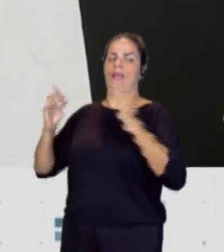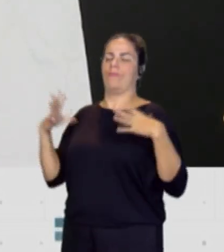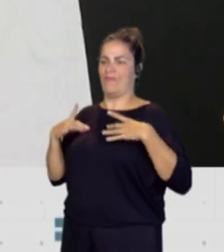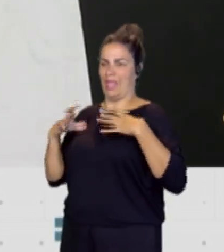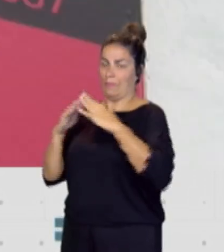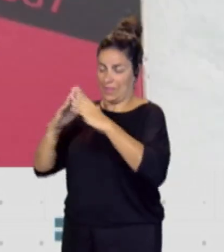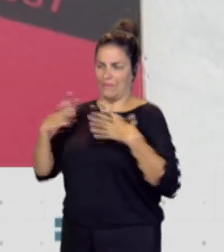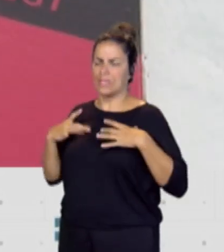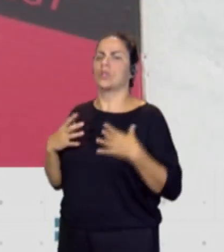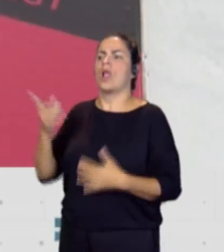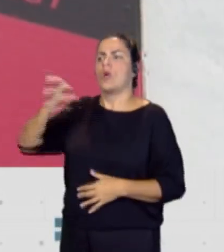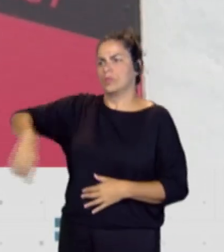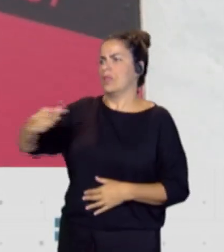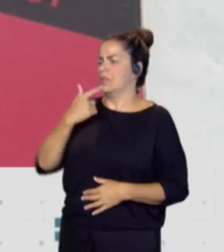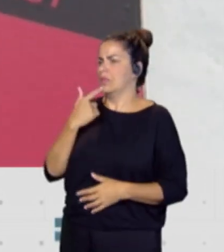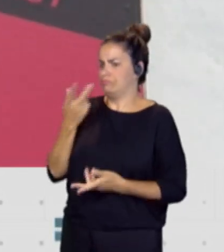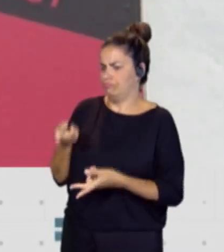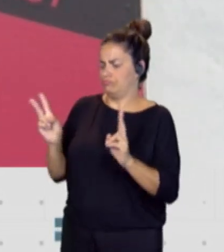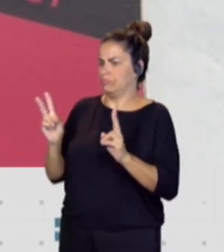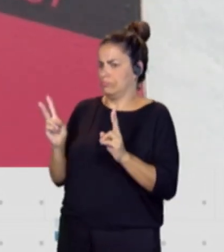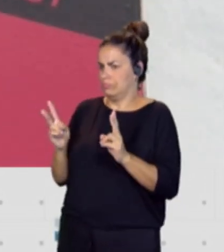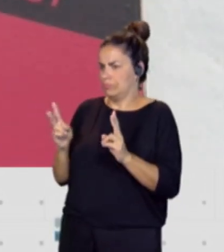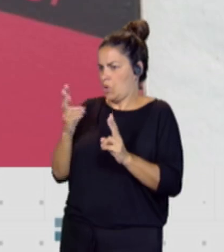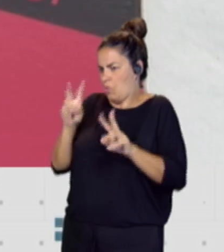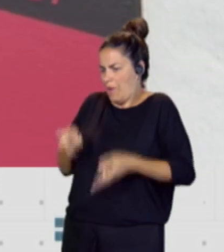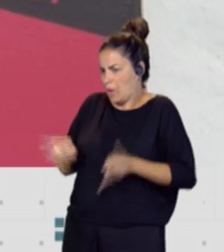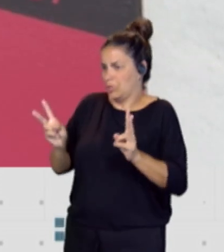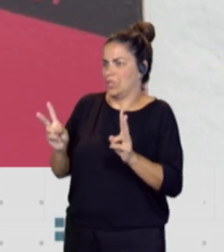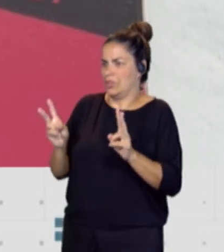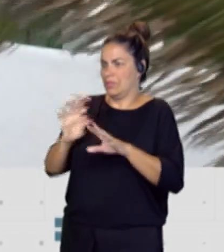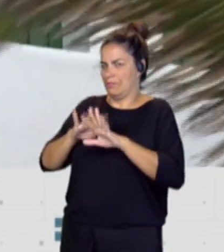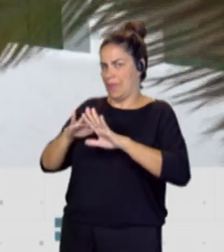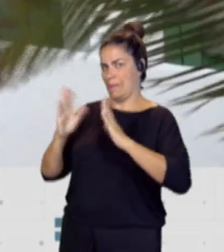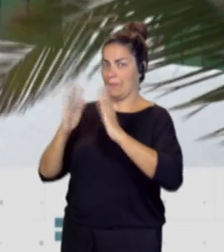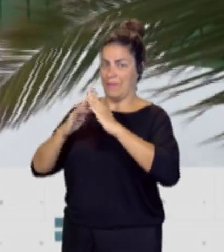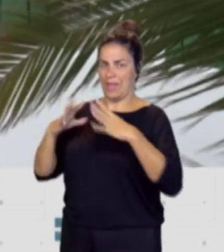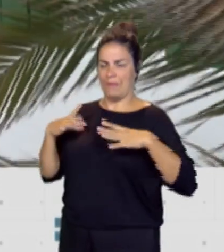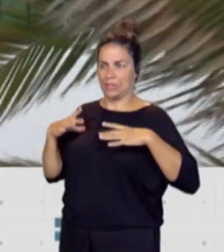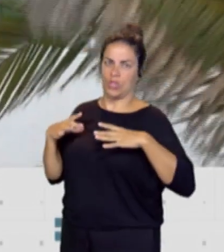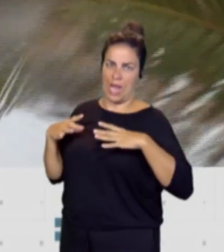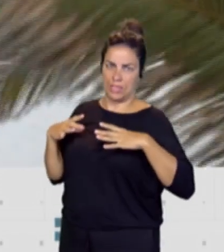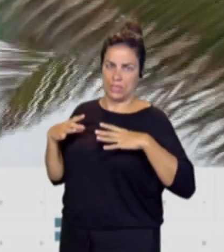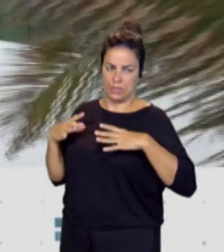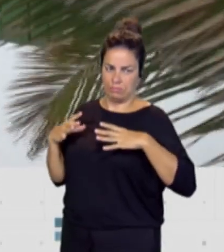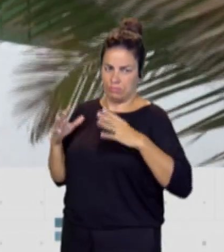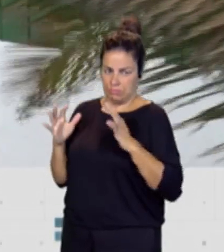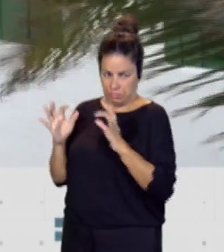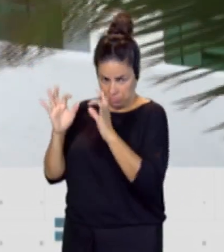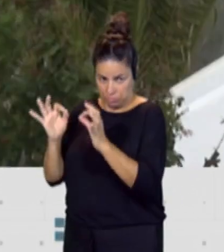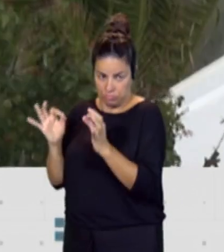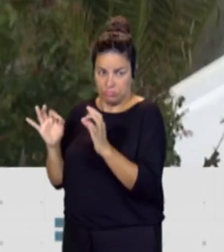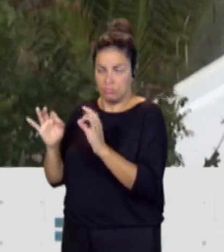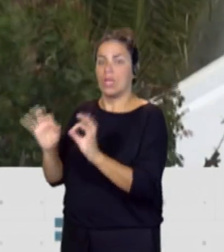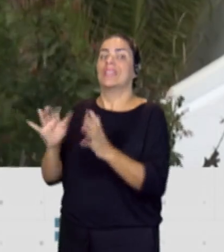concesión de nuevas autorizaciones para estas viviendas vacacionales sí porque la temeridad del gobierno de Canarias